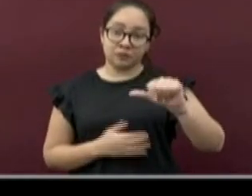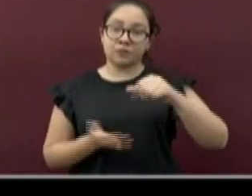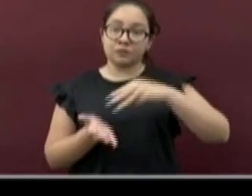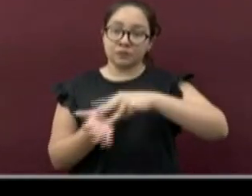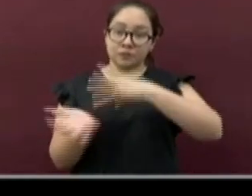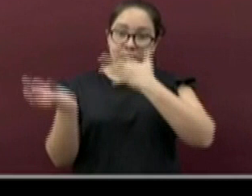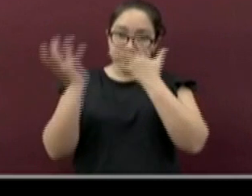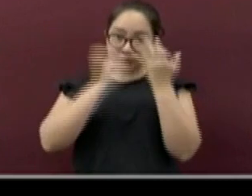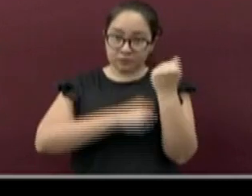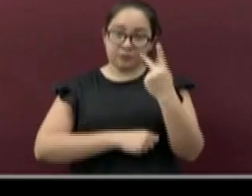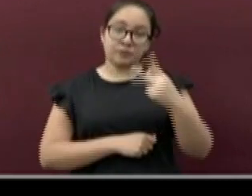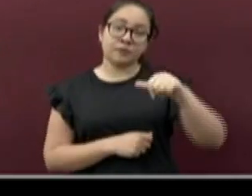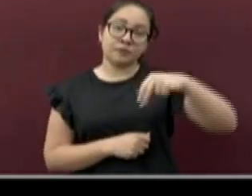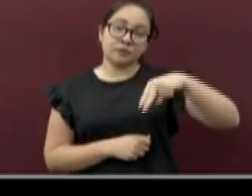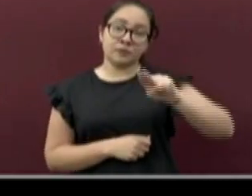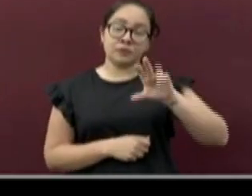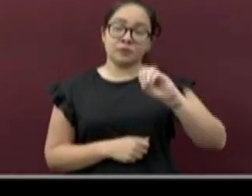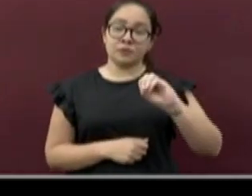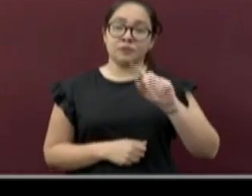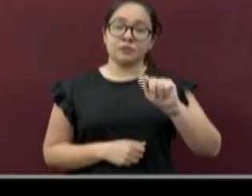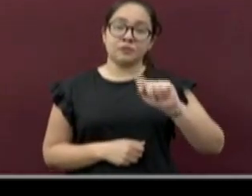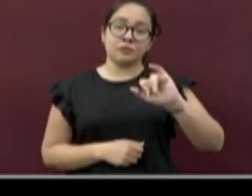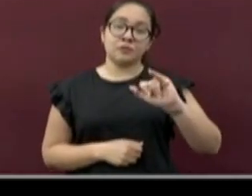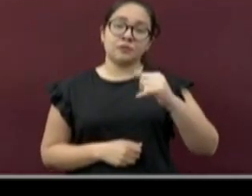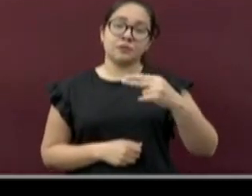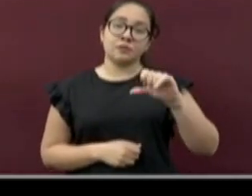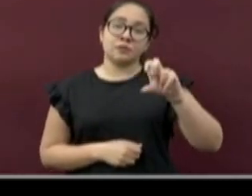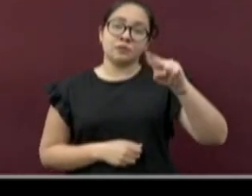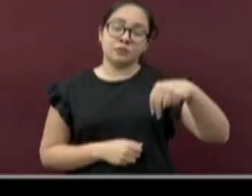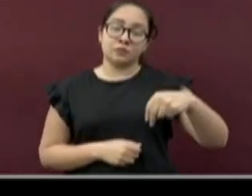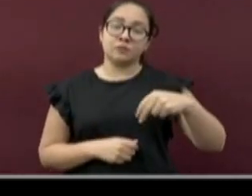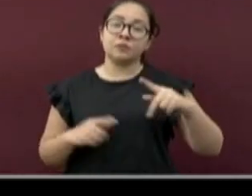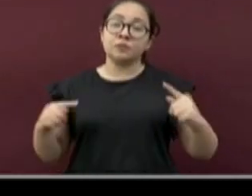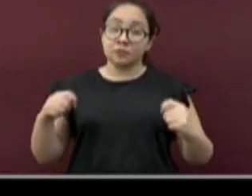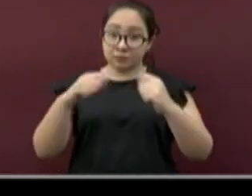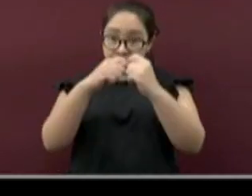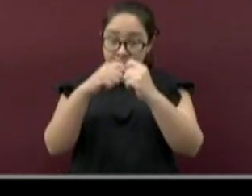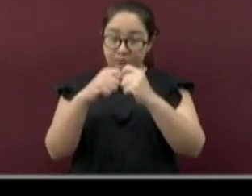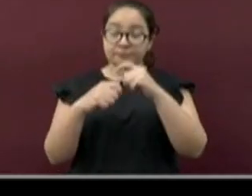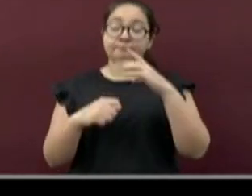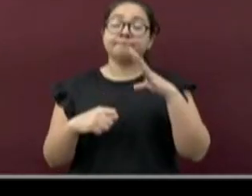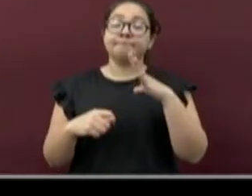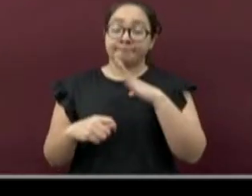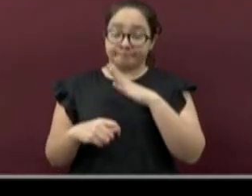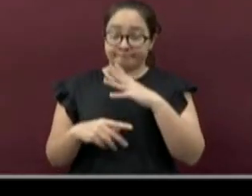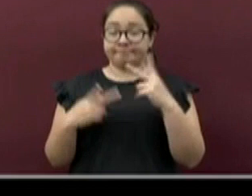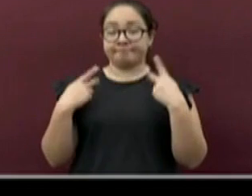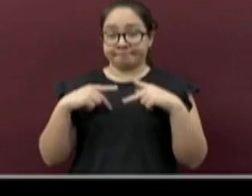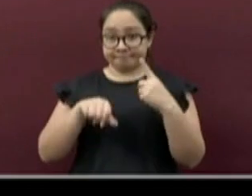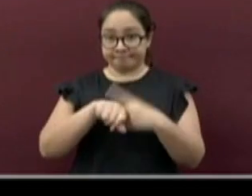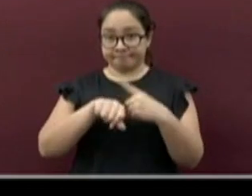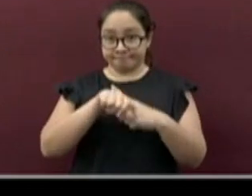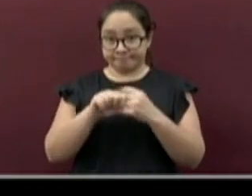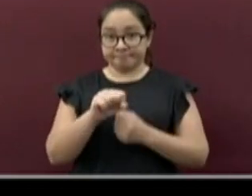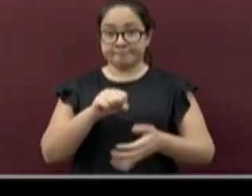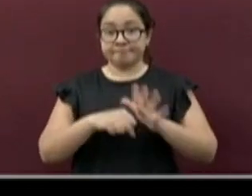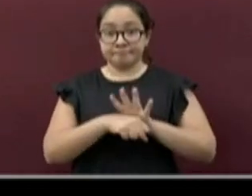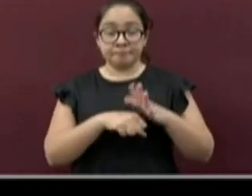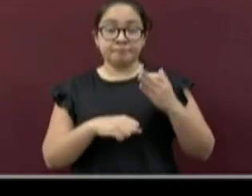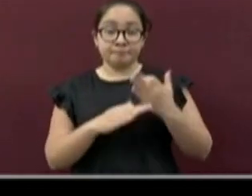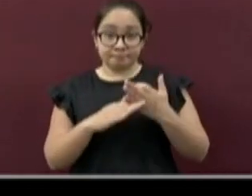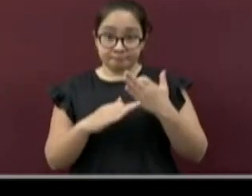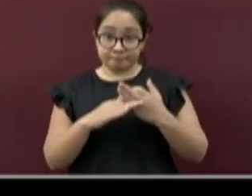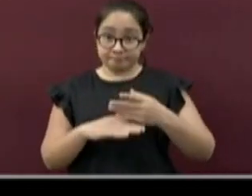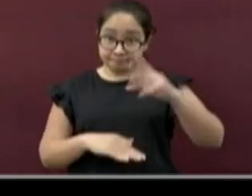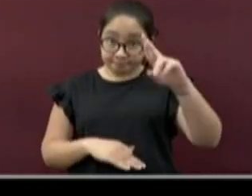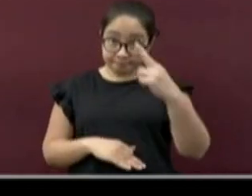Pánuco, Tihuatlán y Tuxpan, tienen pacientes que recién se enfermaron. Recuerden que en donde